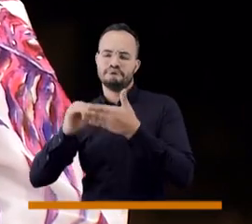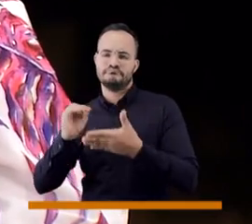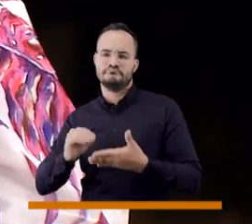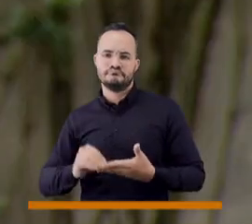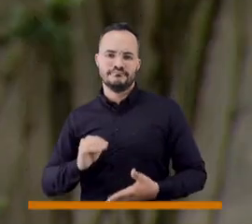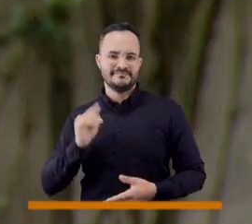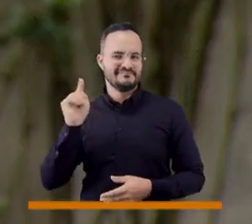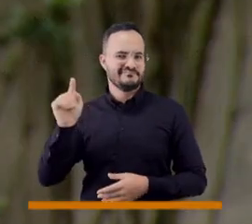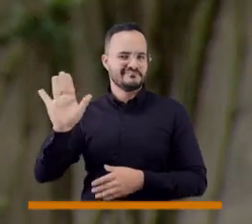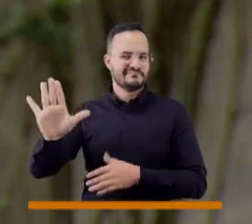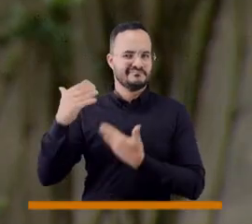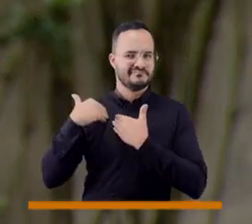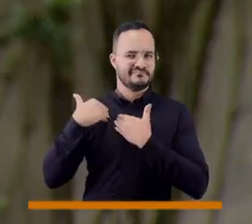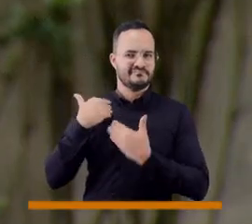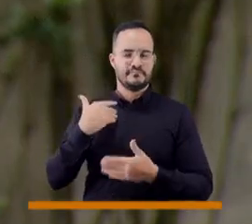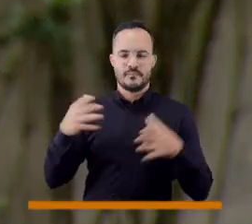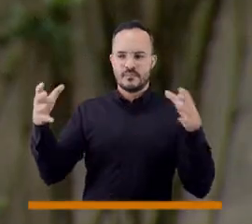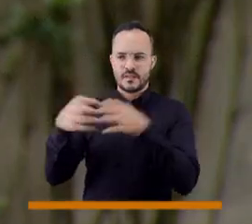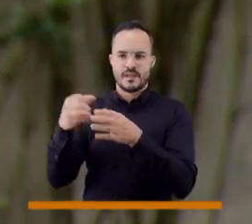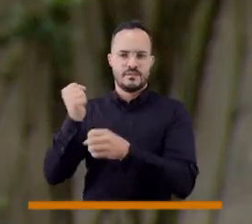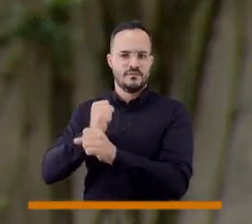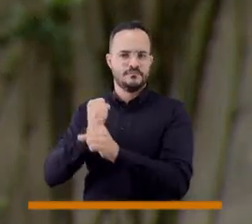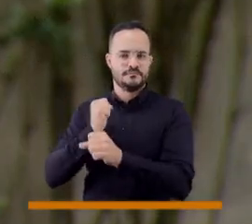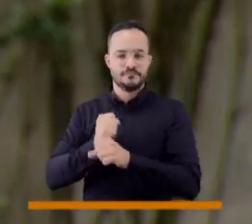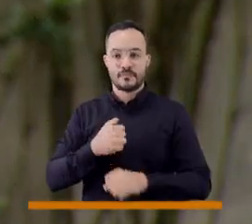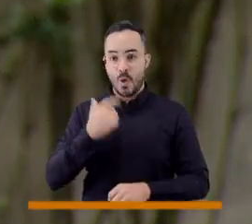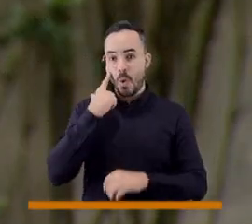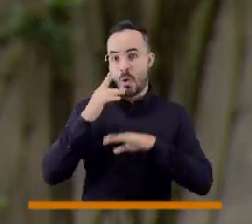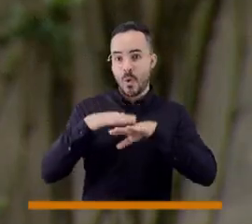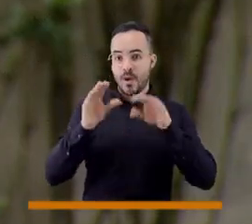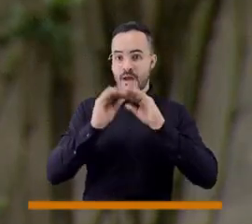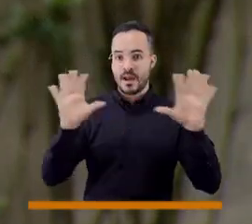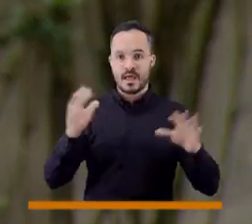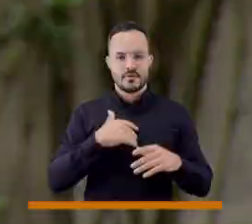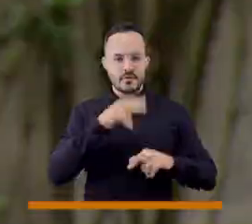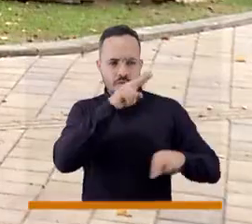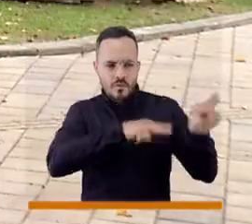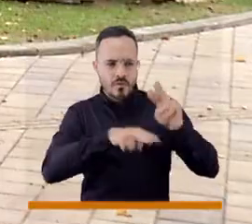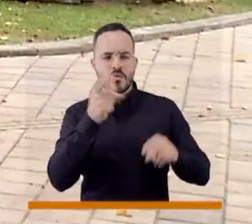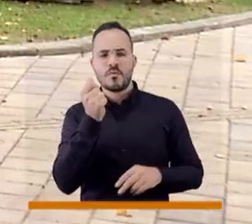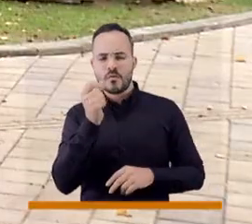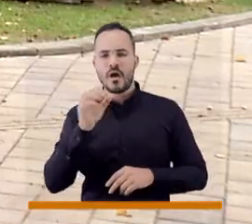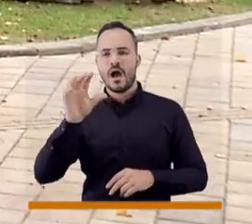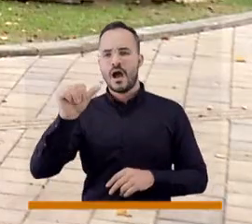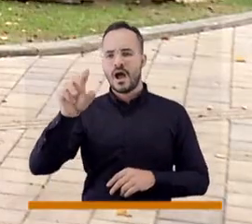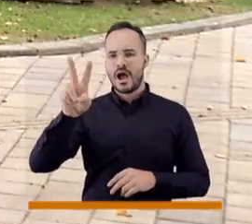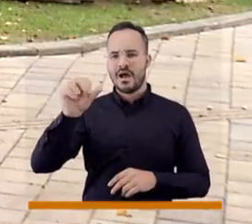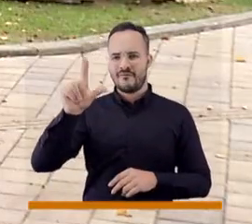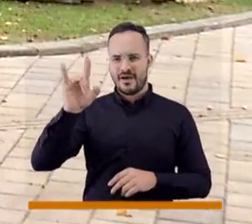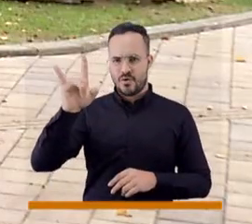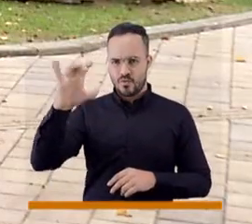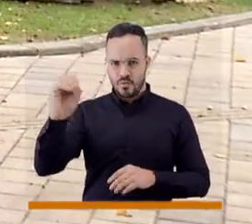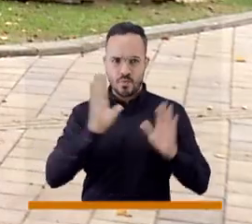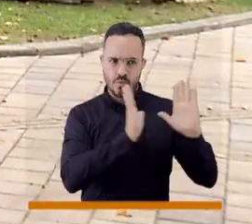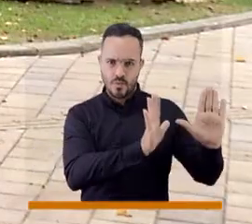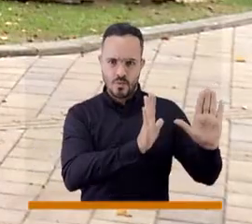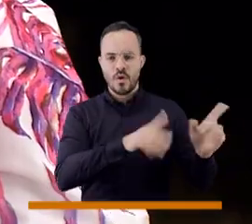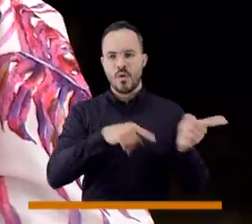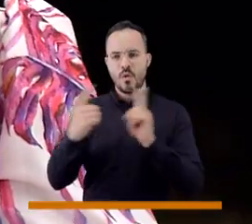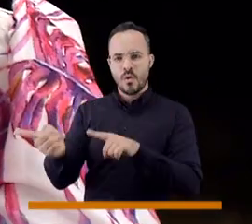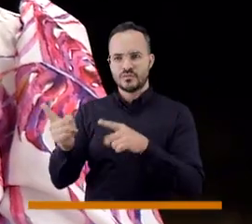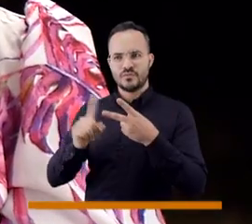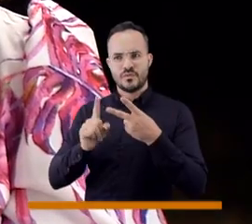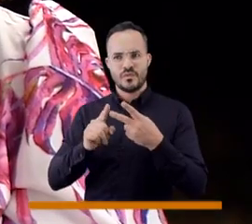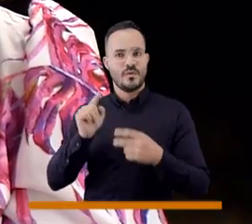y es importante comprender la diferencia entre un avalúo catastral y uno comercial. Cuéntenosla usted